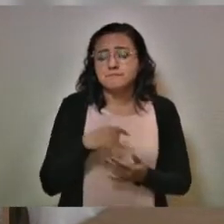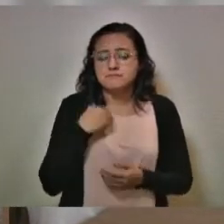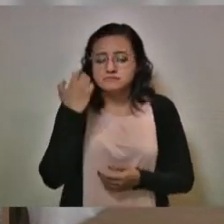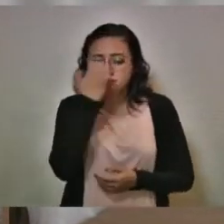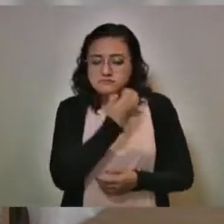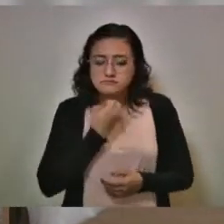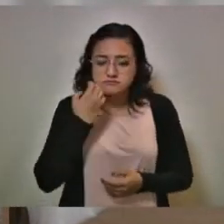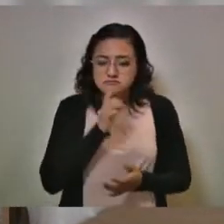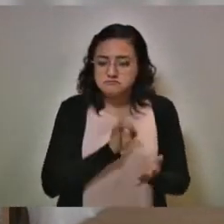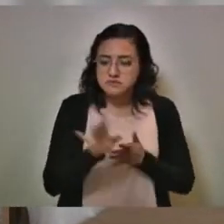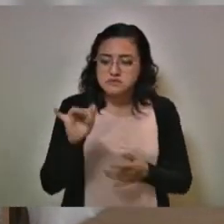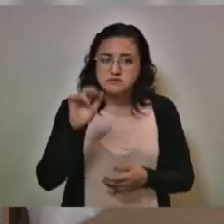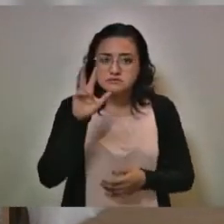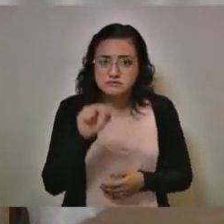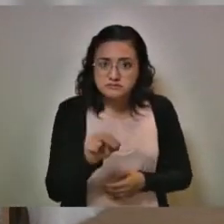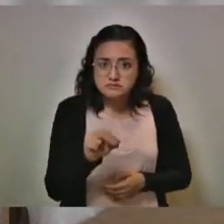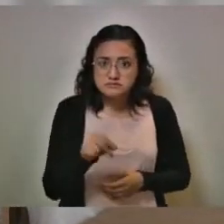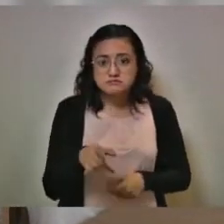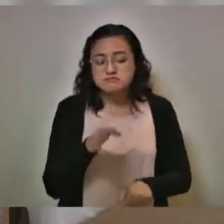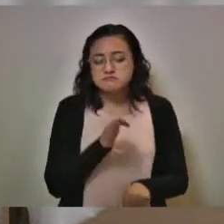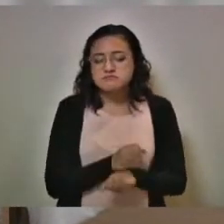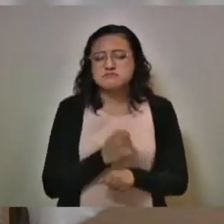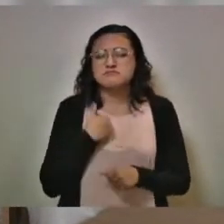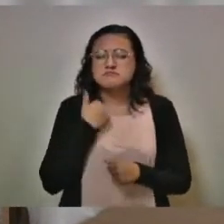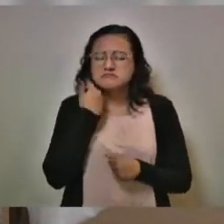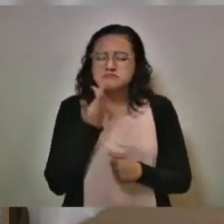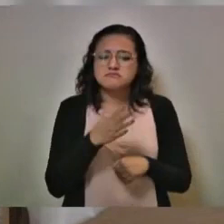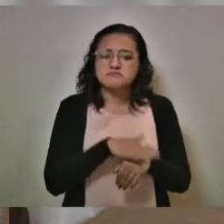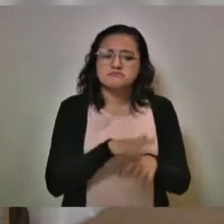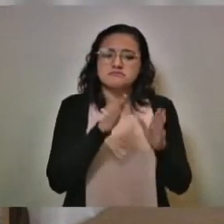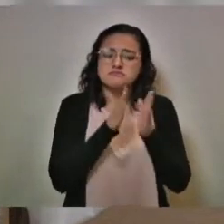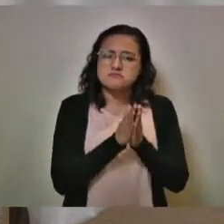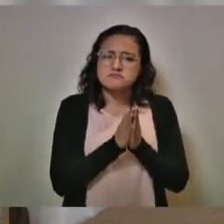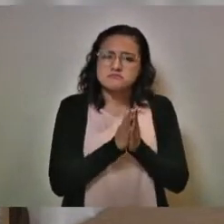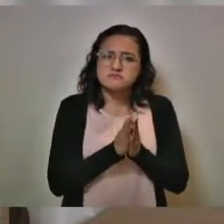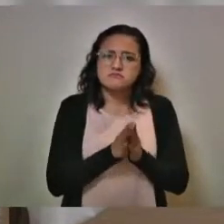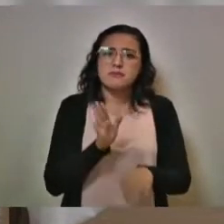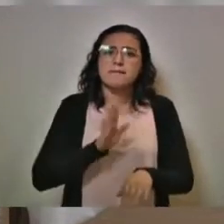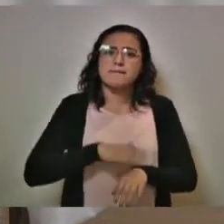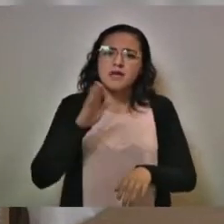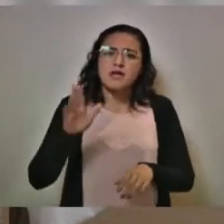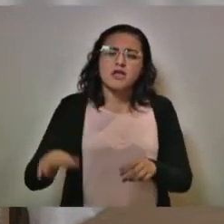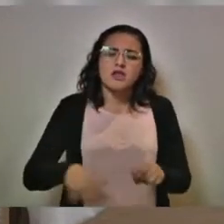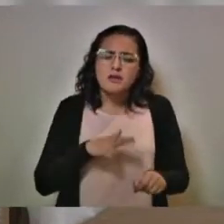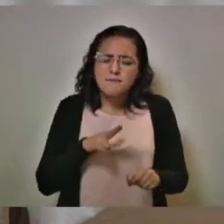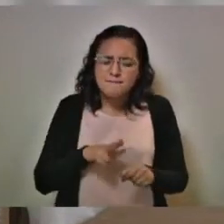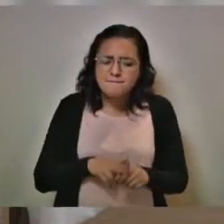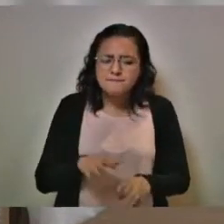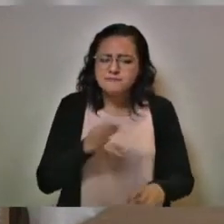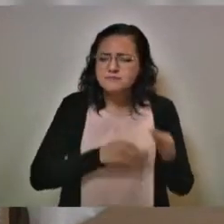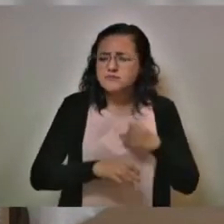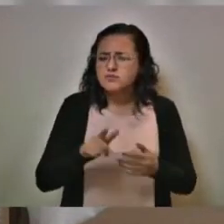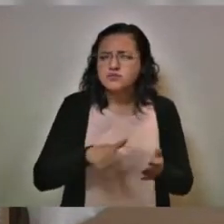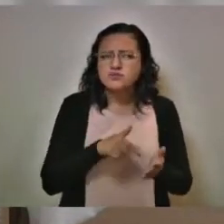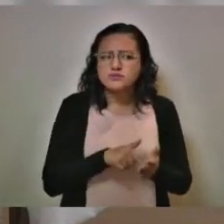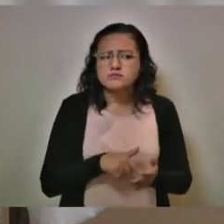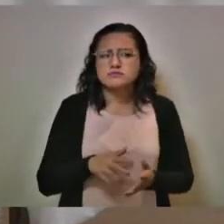análisis. Así es que yo quisiera que las cosas fueran más naturales en todos los lugares.